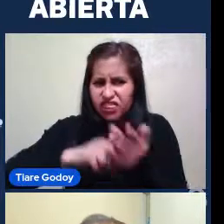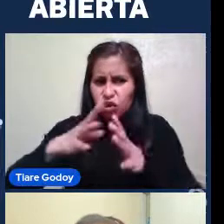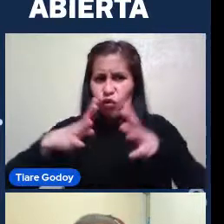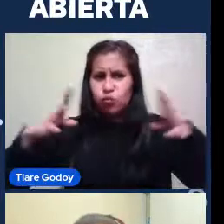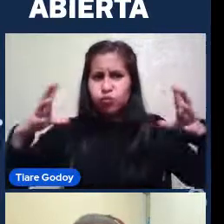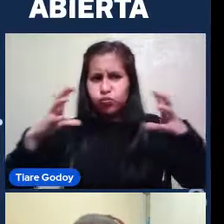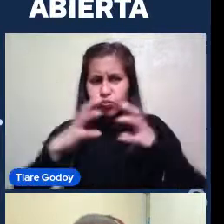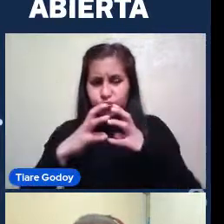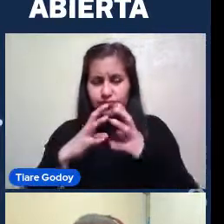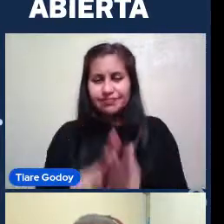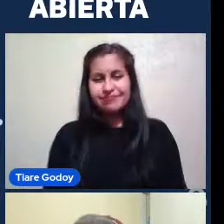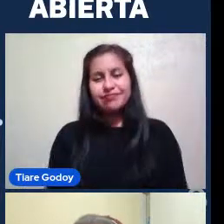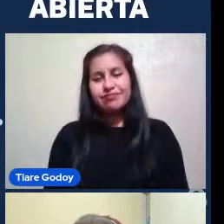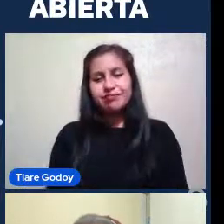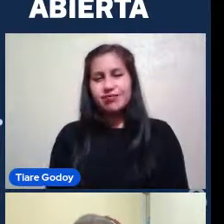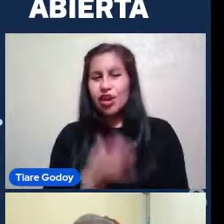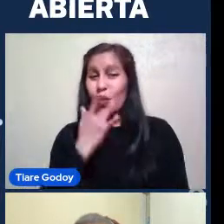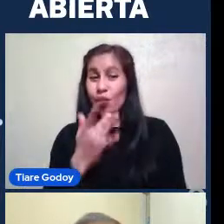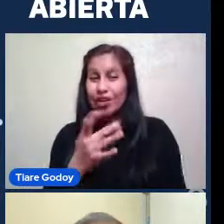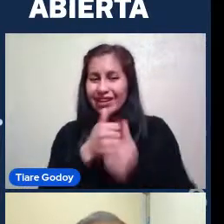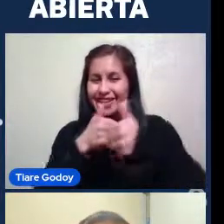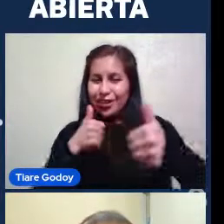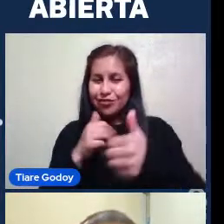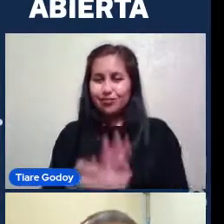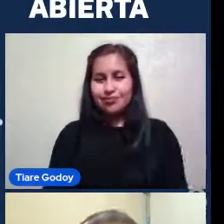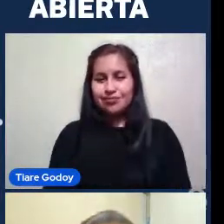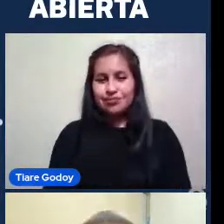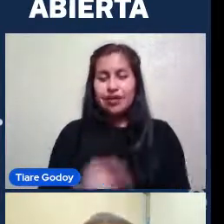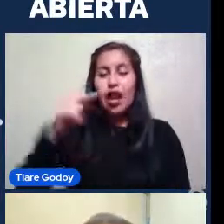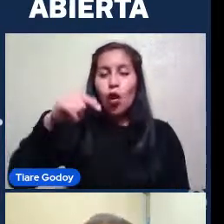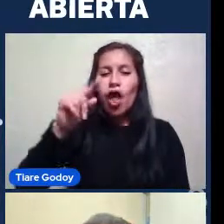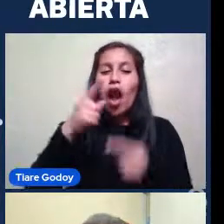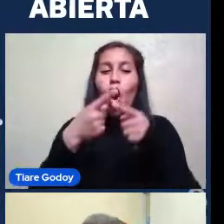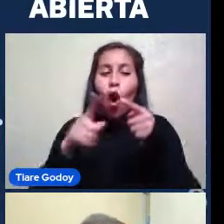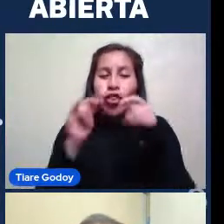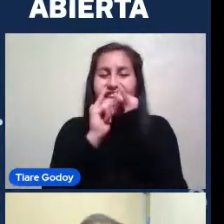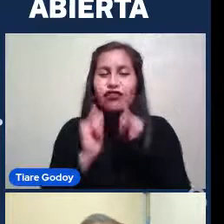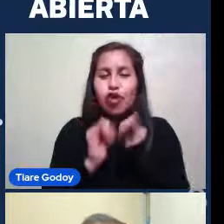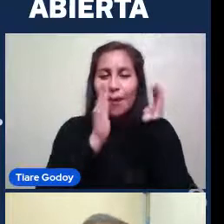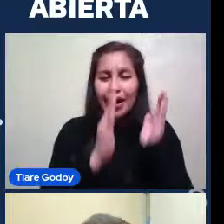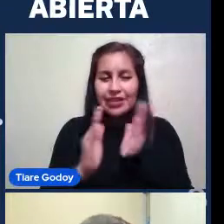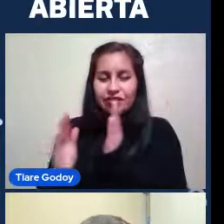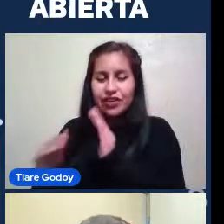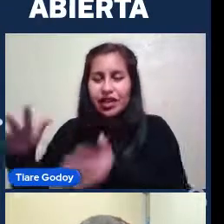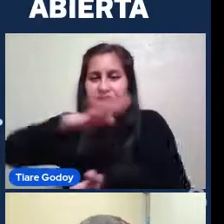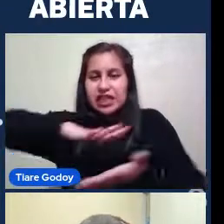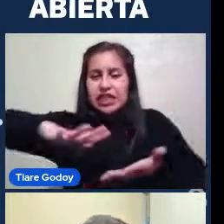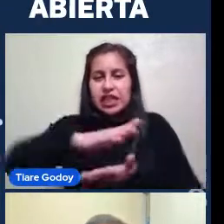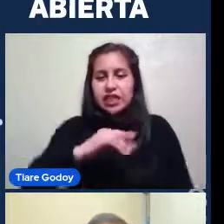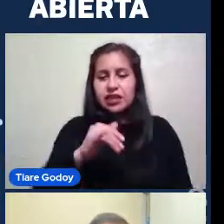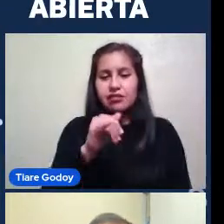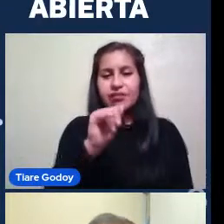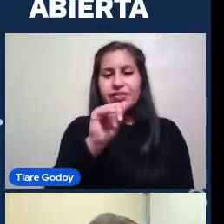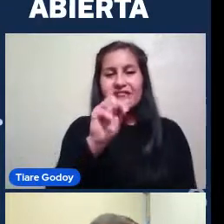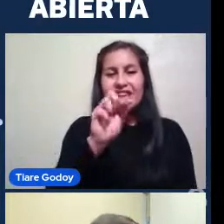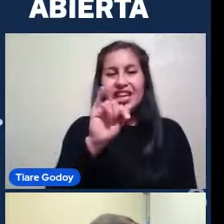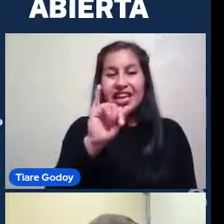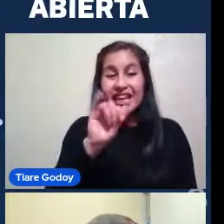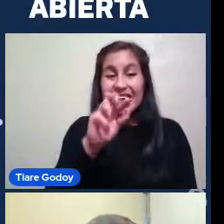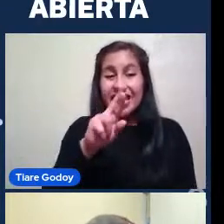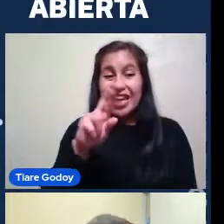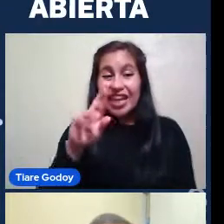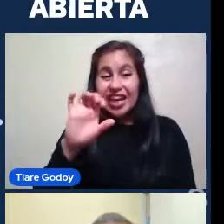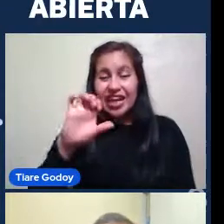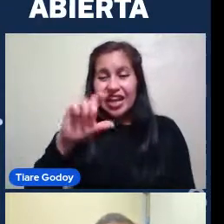La tercera Categoría De clasificación De galaxias Que teníamos Son las irregulares Bien El nombre lo